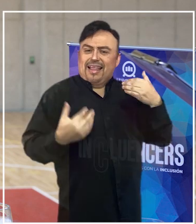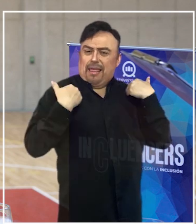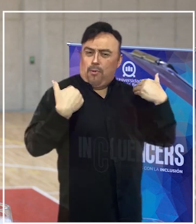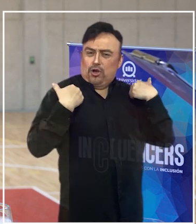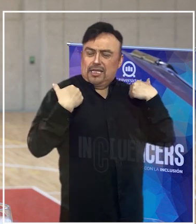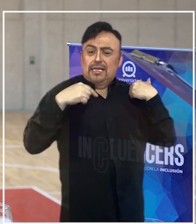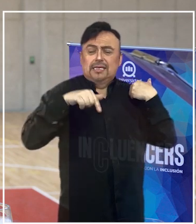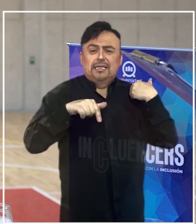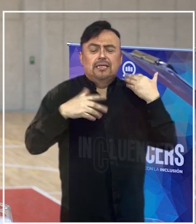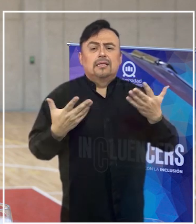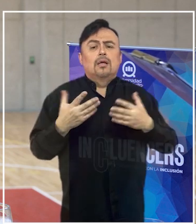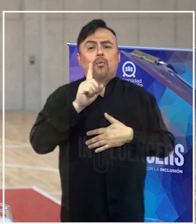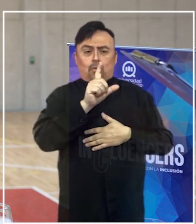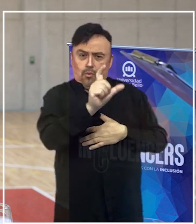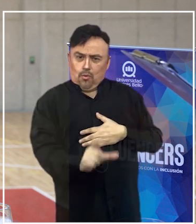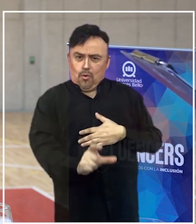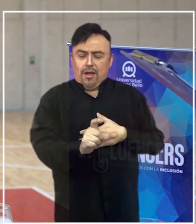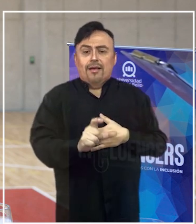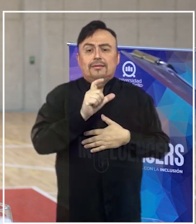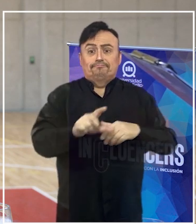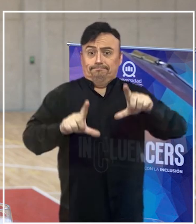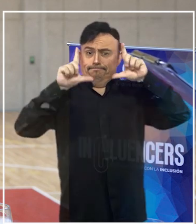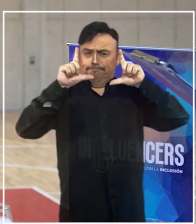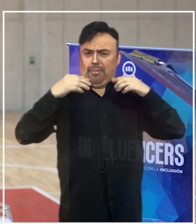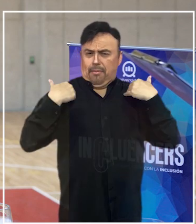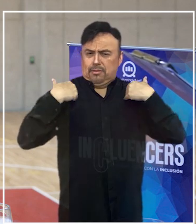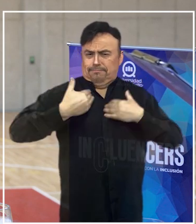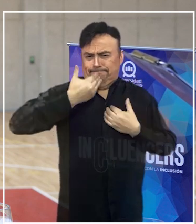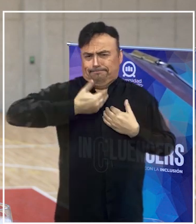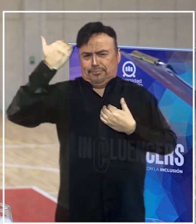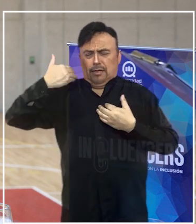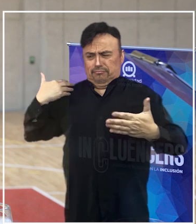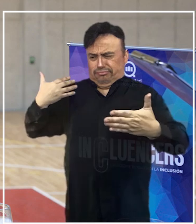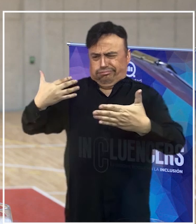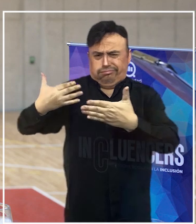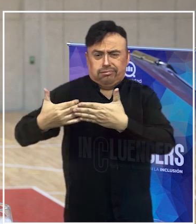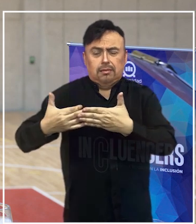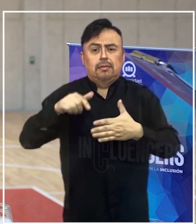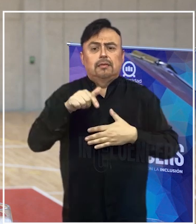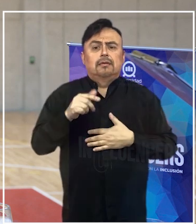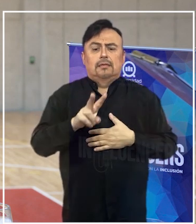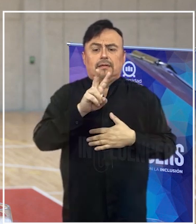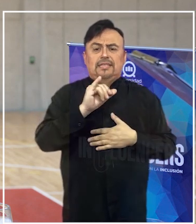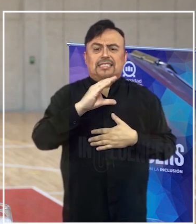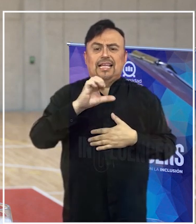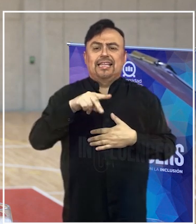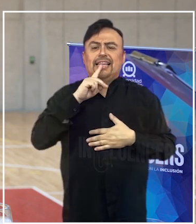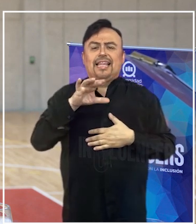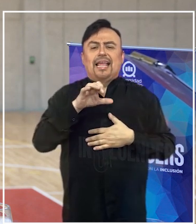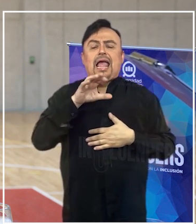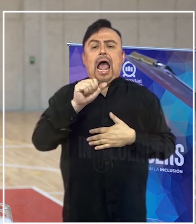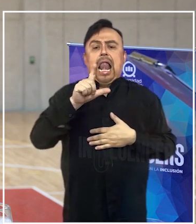para un deportista destacado en su trayectoria y tuvimos en Vicente Almonacid